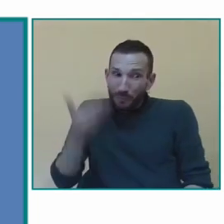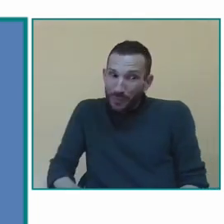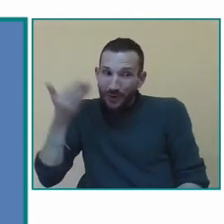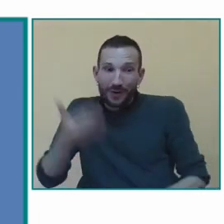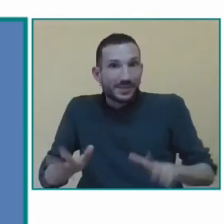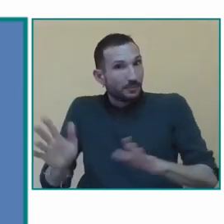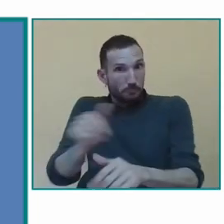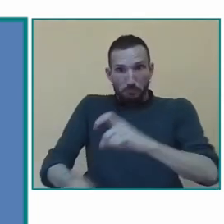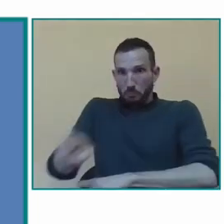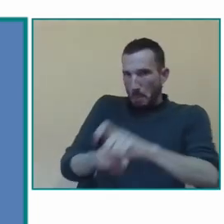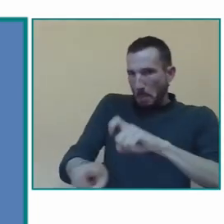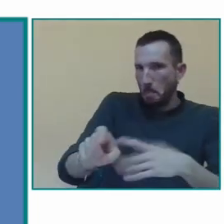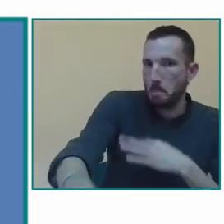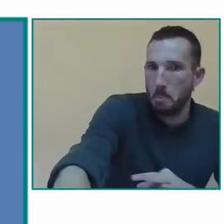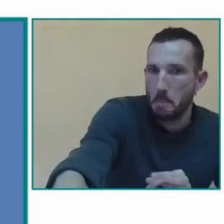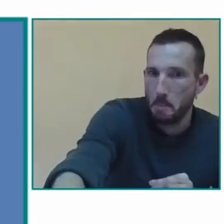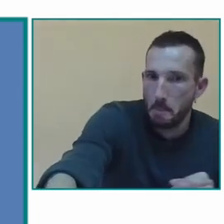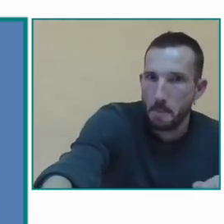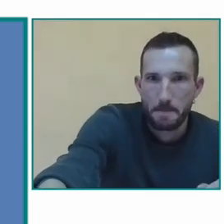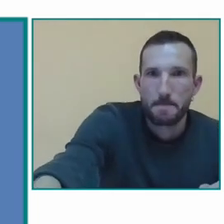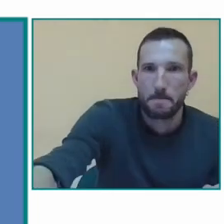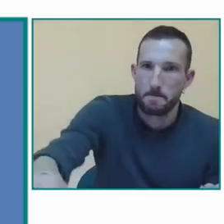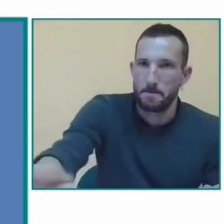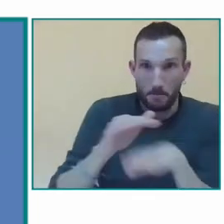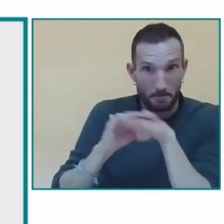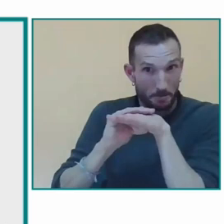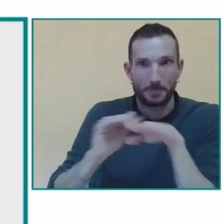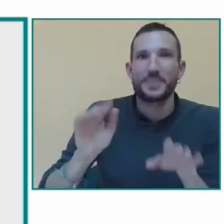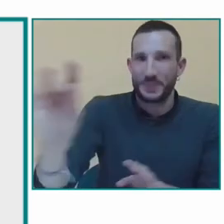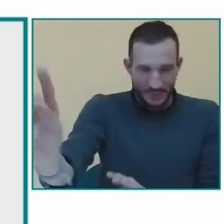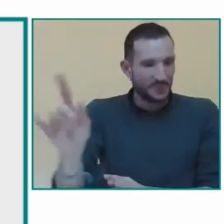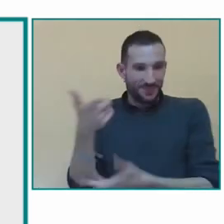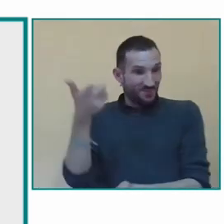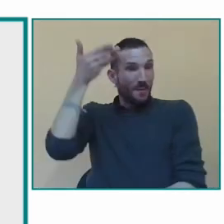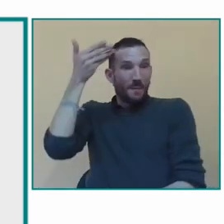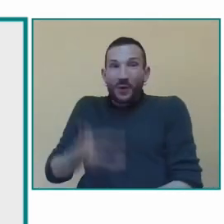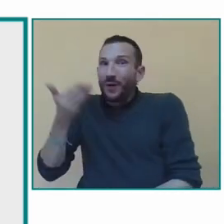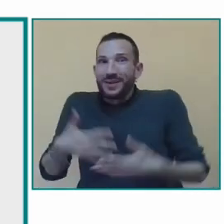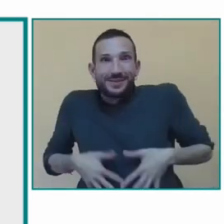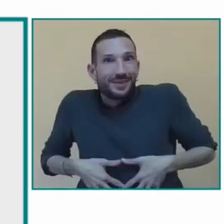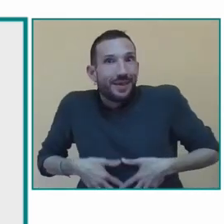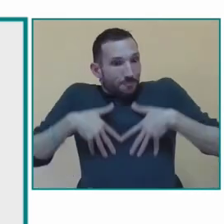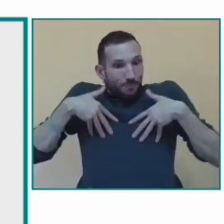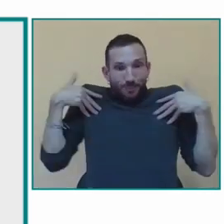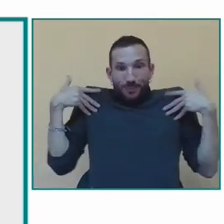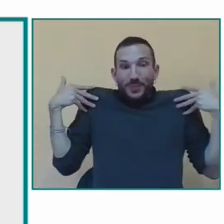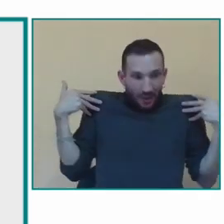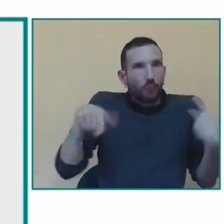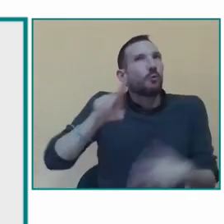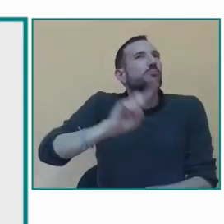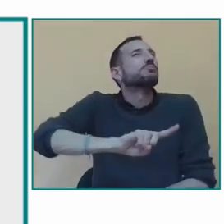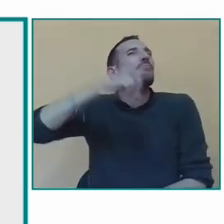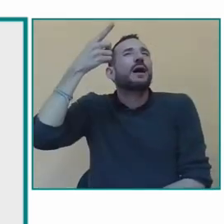es muy importante voy a retroceder un poquito por favor es muy importante